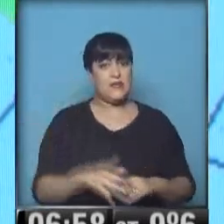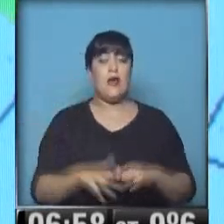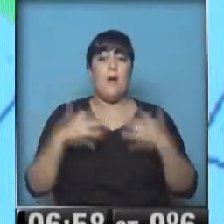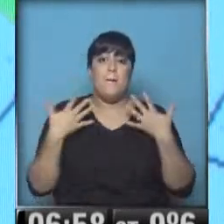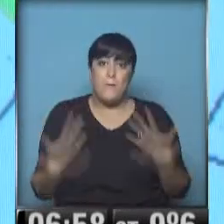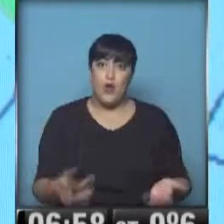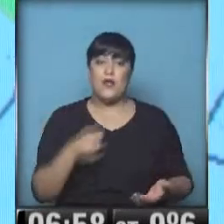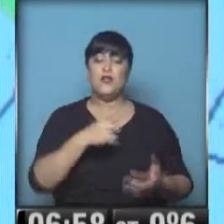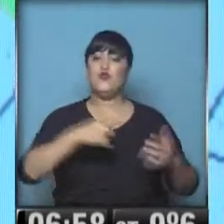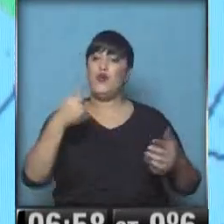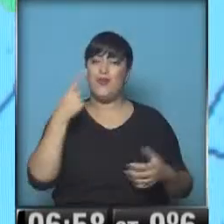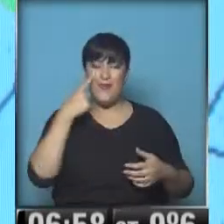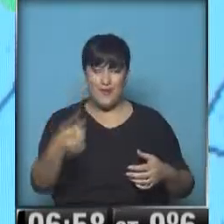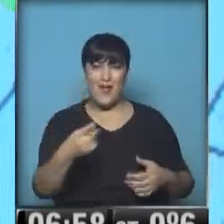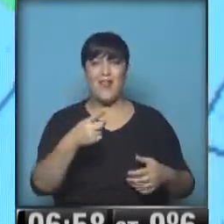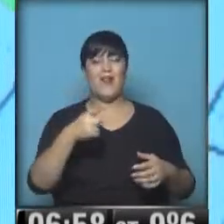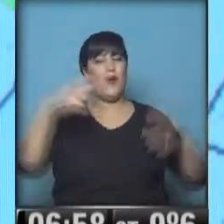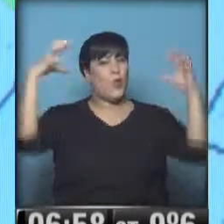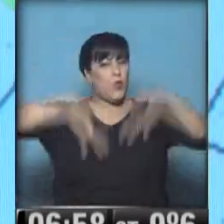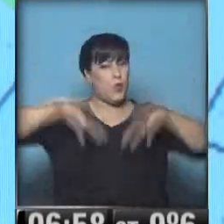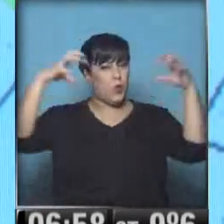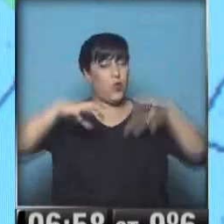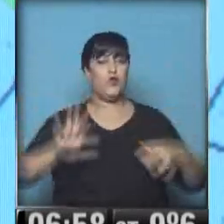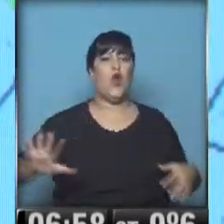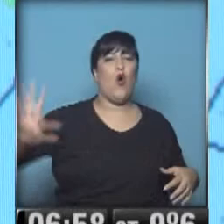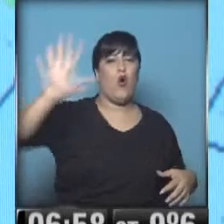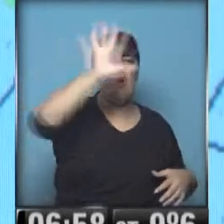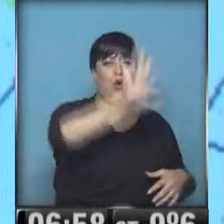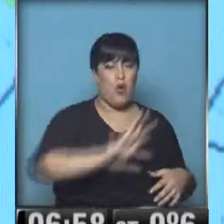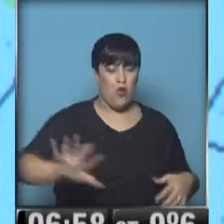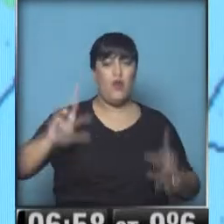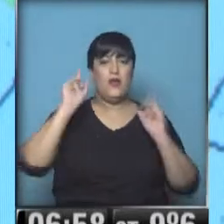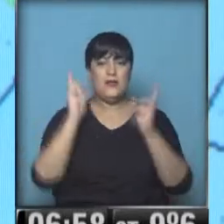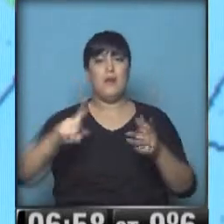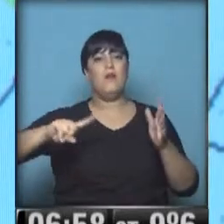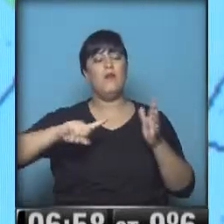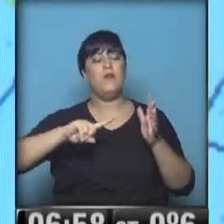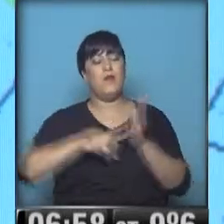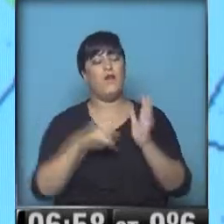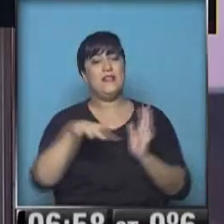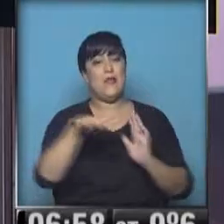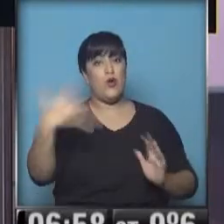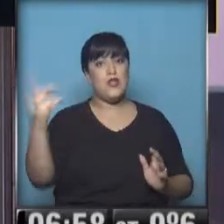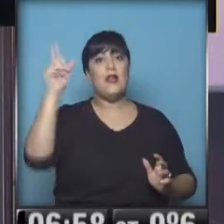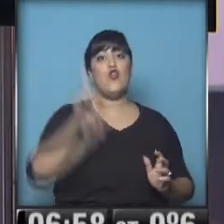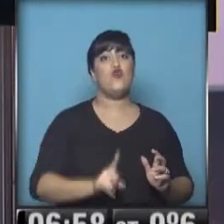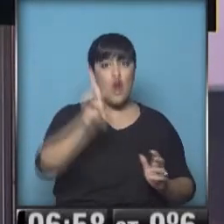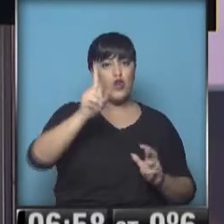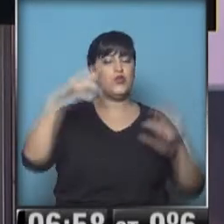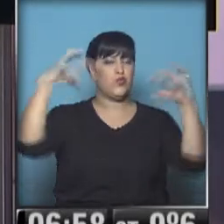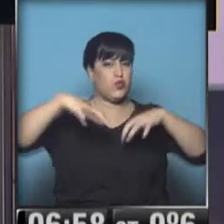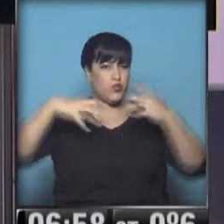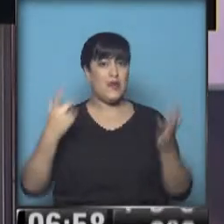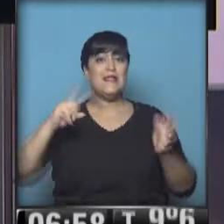precipitaciones, ustedes ven, que se mueven a casi todo el litoral y al norte de la provincia de Buenos Aires. Desmejora en la ciudad de Buenos